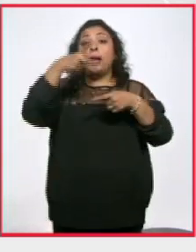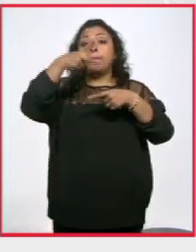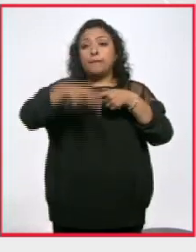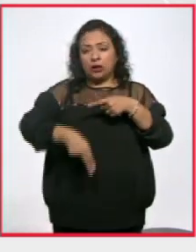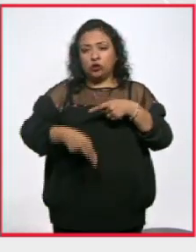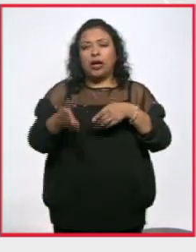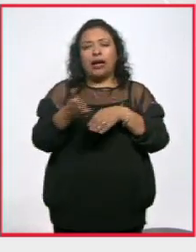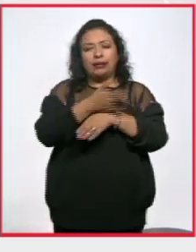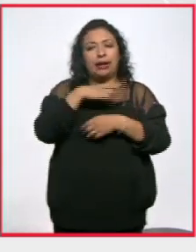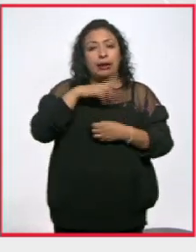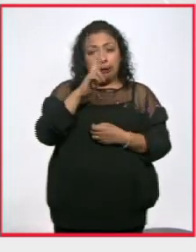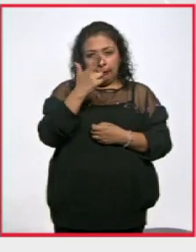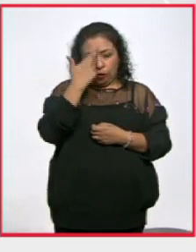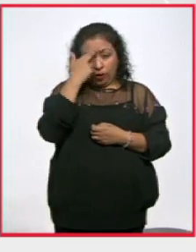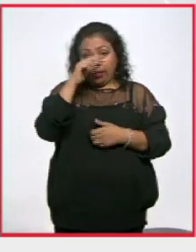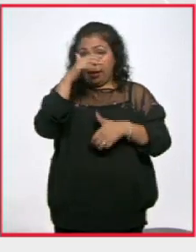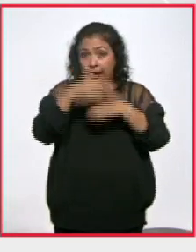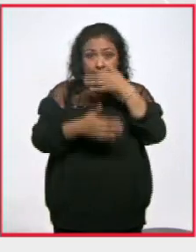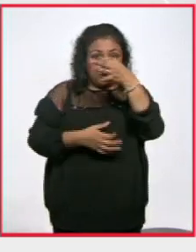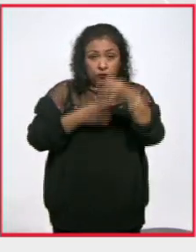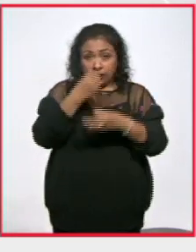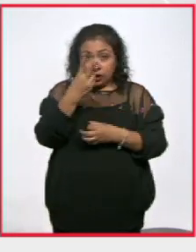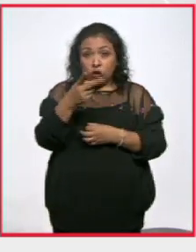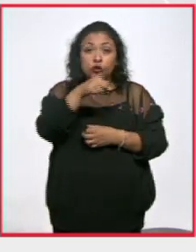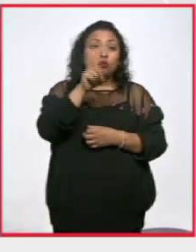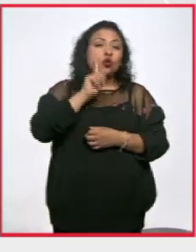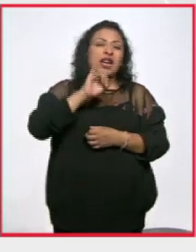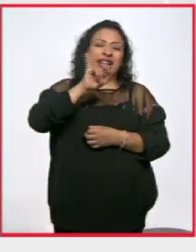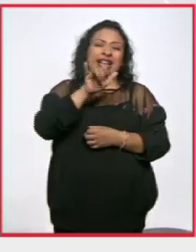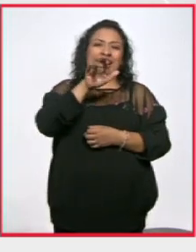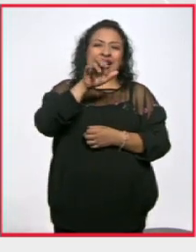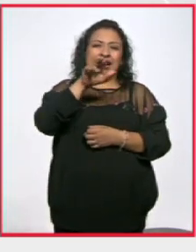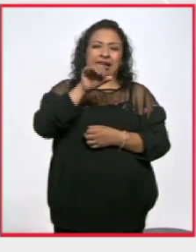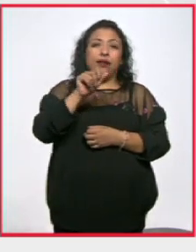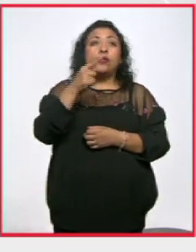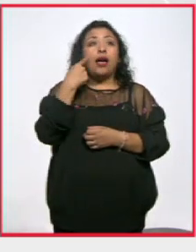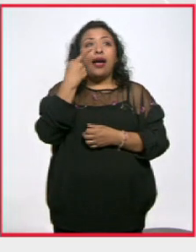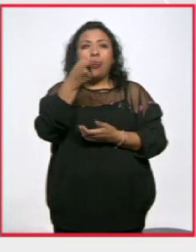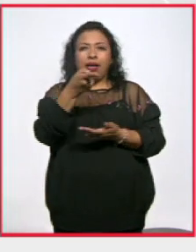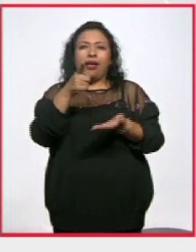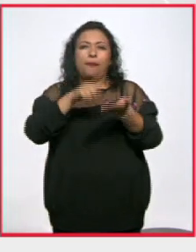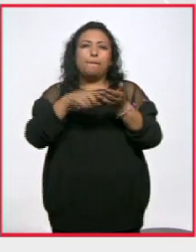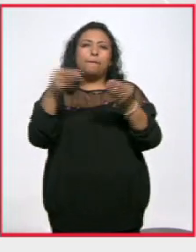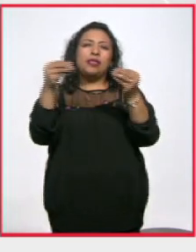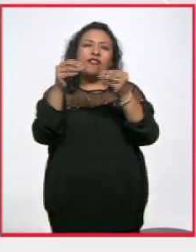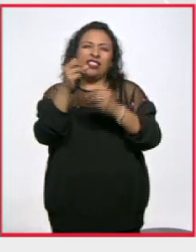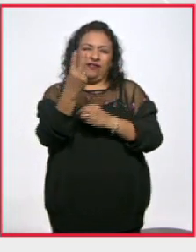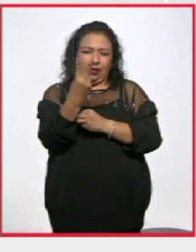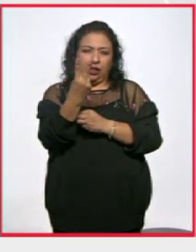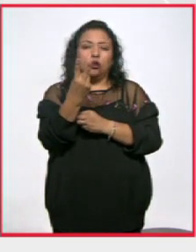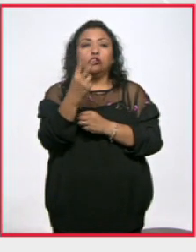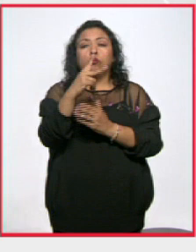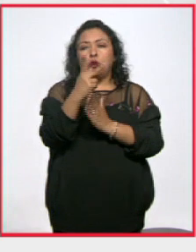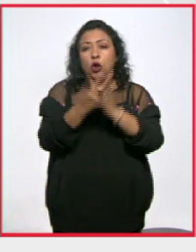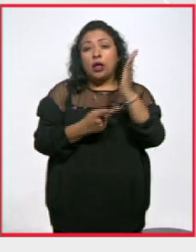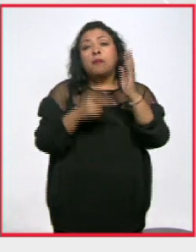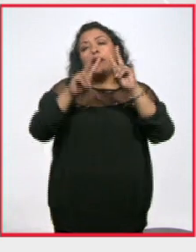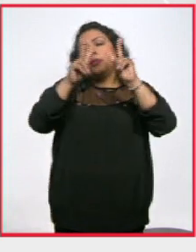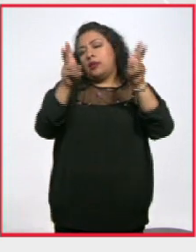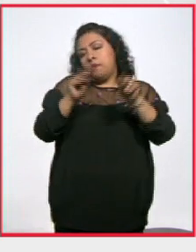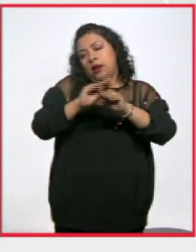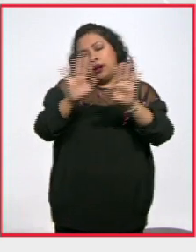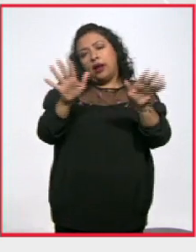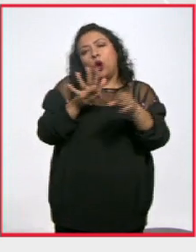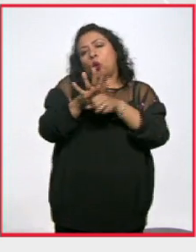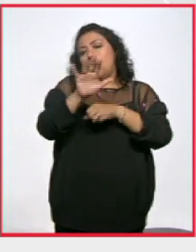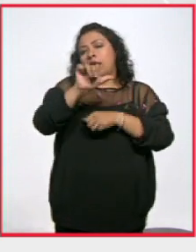pausa, no sin antes recordarles que también, terminando este espacio, Jacaranda Correa los espera en Debate 22 y, por supuesto, el tema será